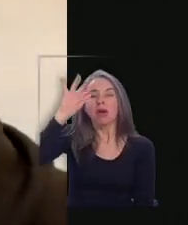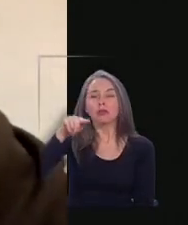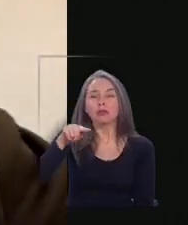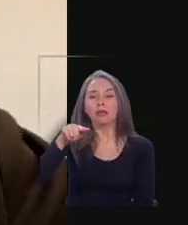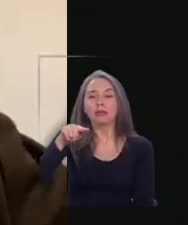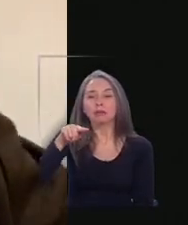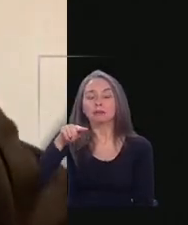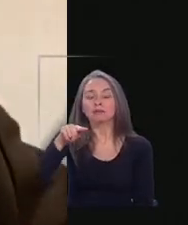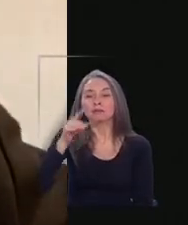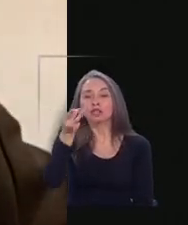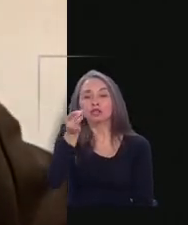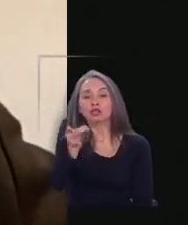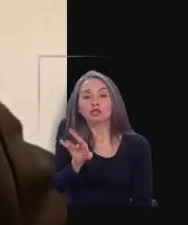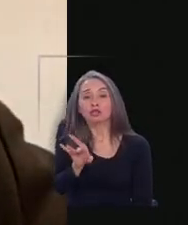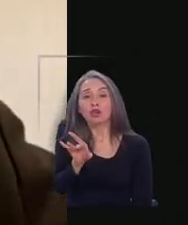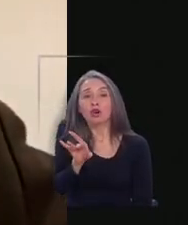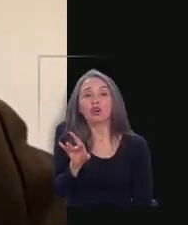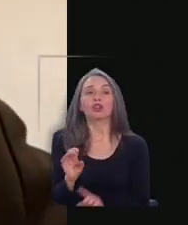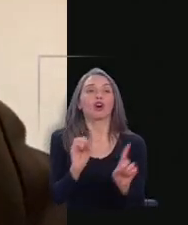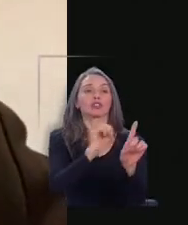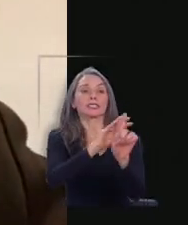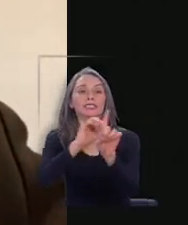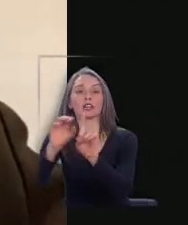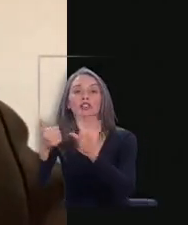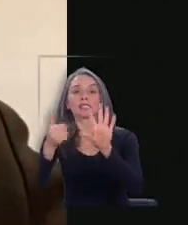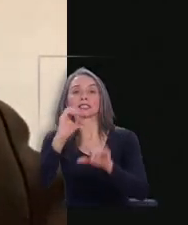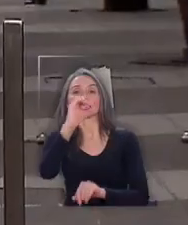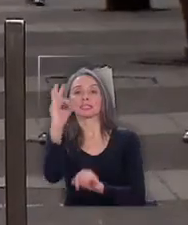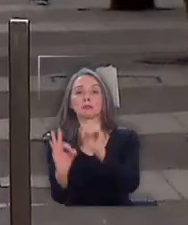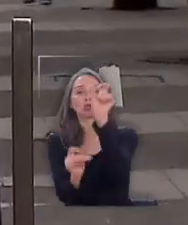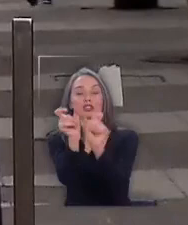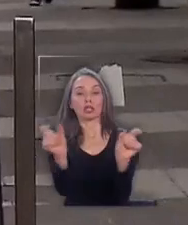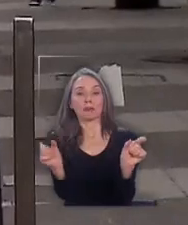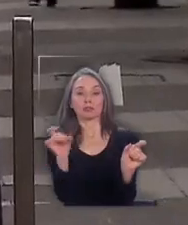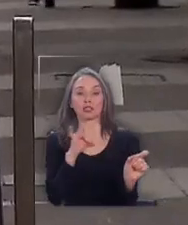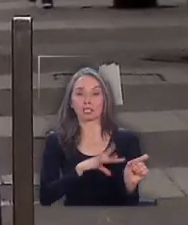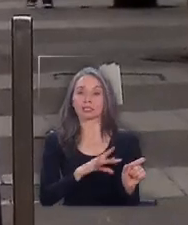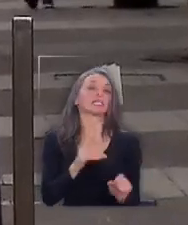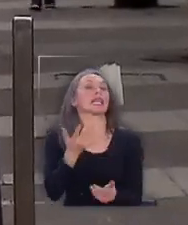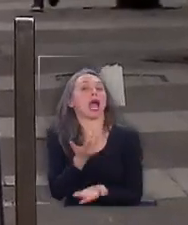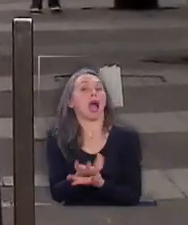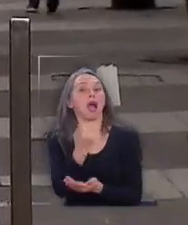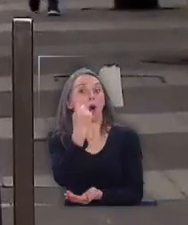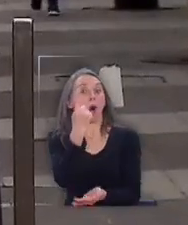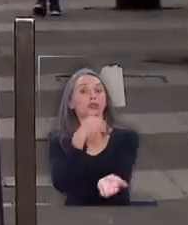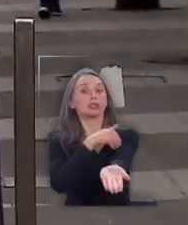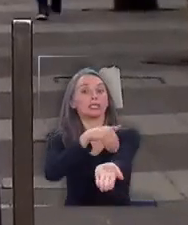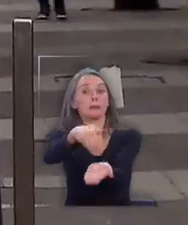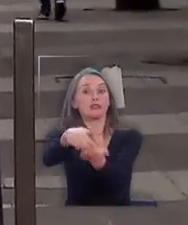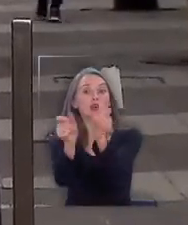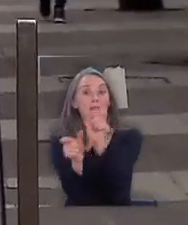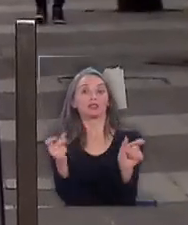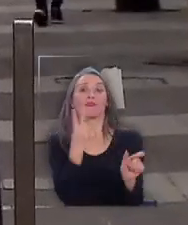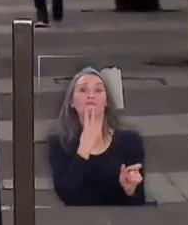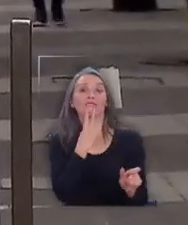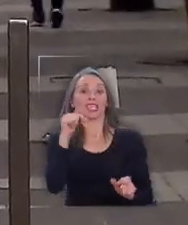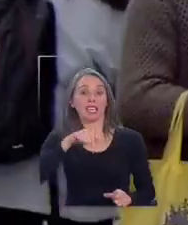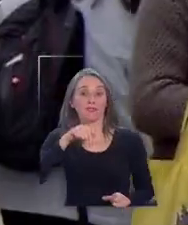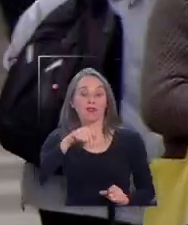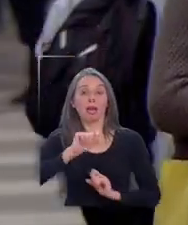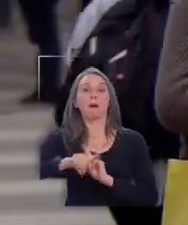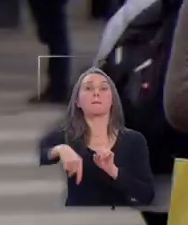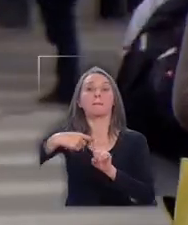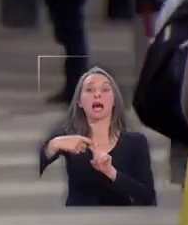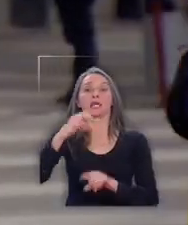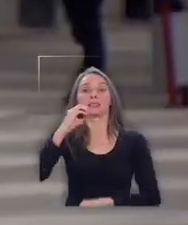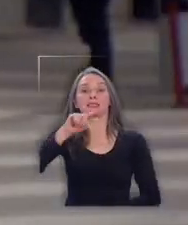solamente se contagia el 60% de la población, unos 11 millones de habitantes. Si a eso le aplicas